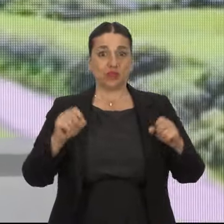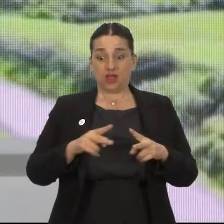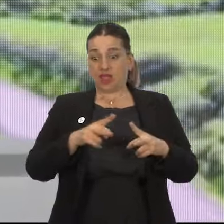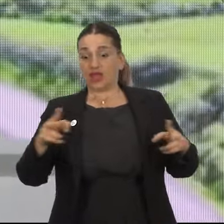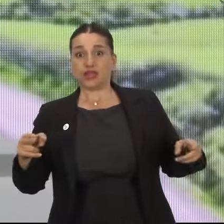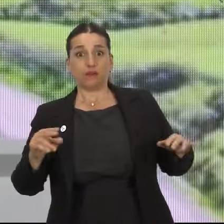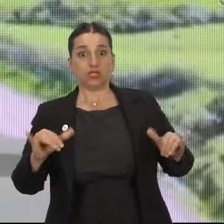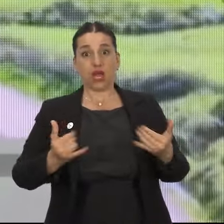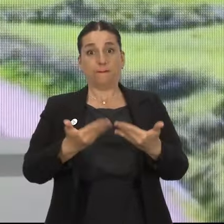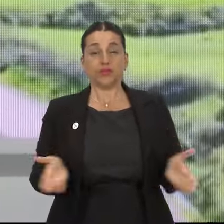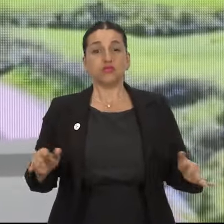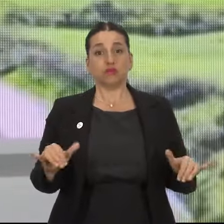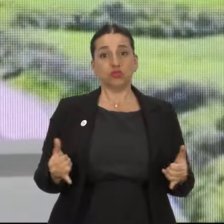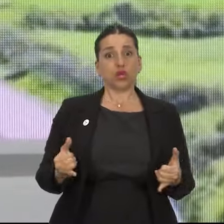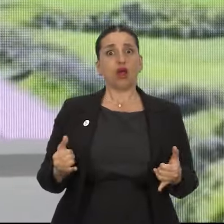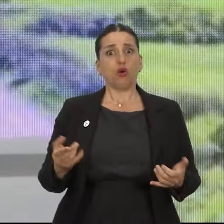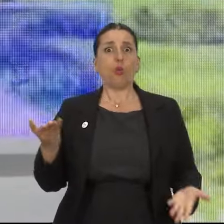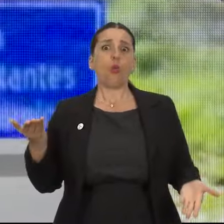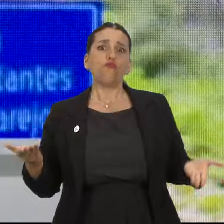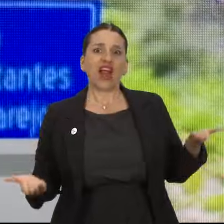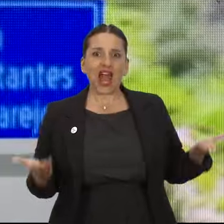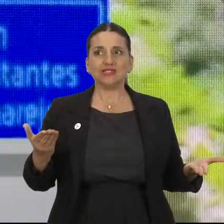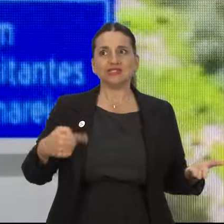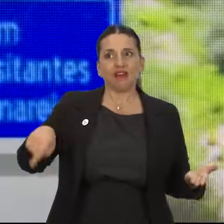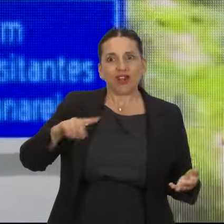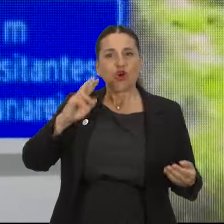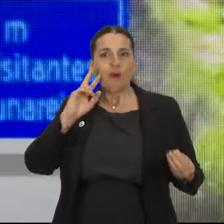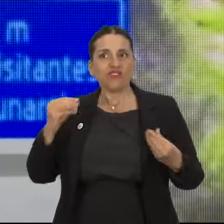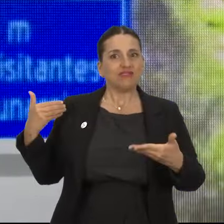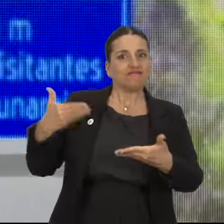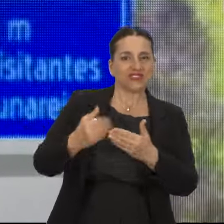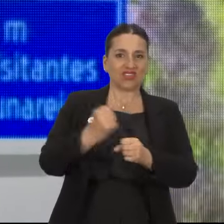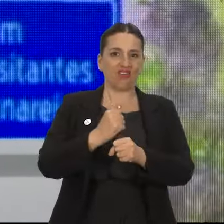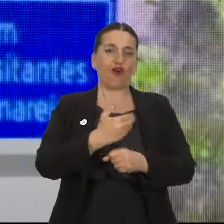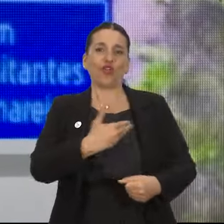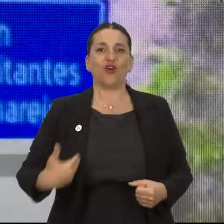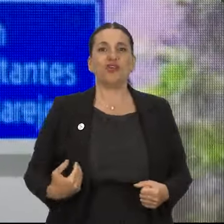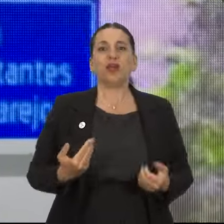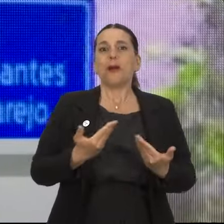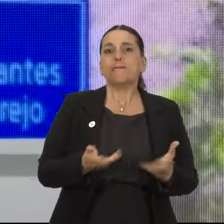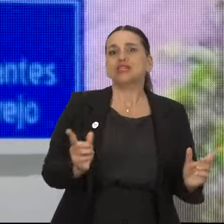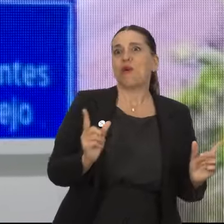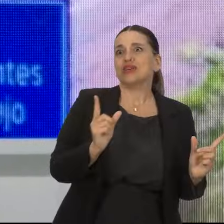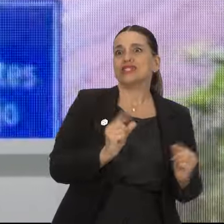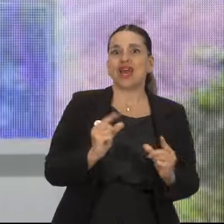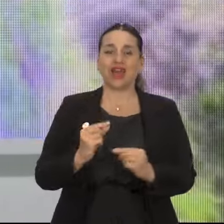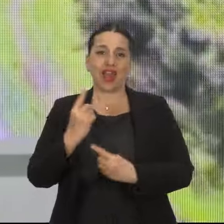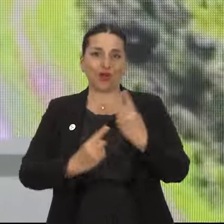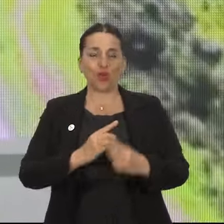Y en estas etapas que estamos entrando en un balance del gobierno, empezamos a cerrar algunos procesos